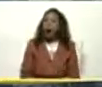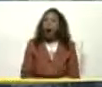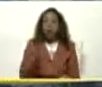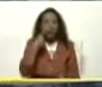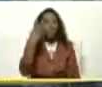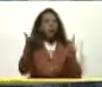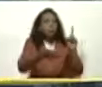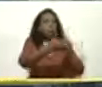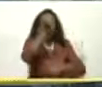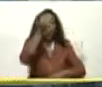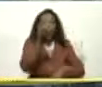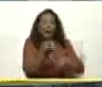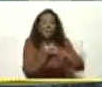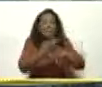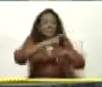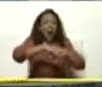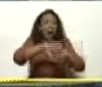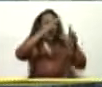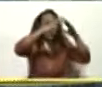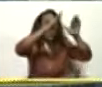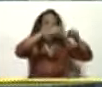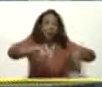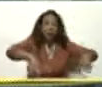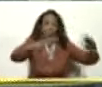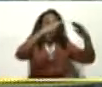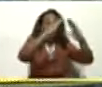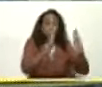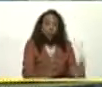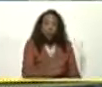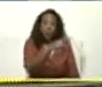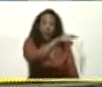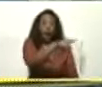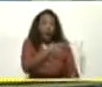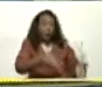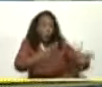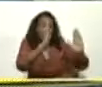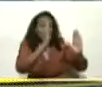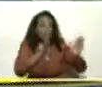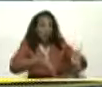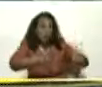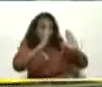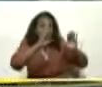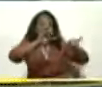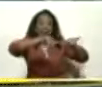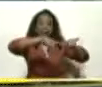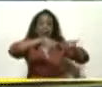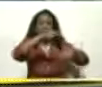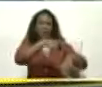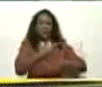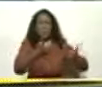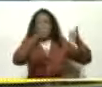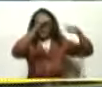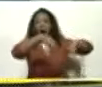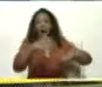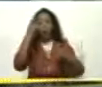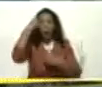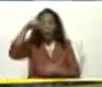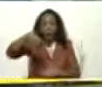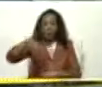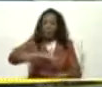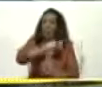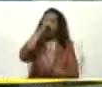encontramos Muy, muy Mal estado Y hoy Usted está entregando El edificio de ingeniería Totalmente